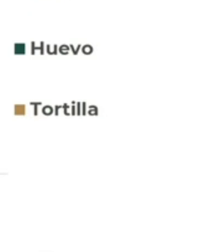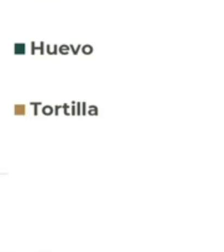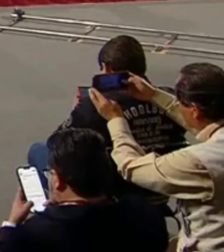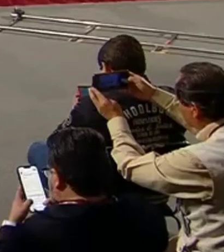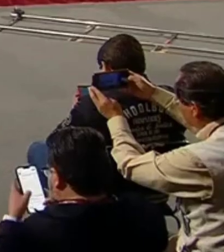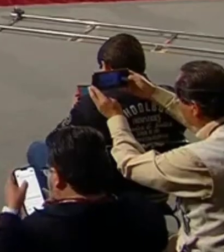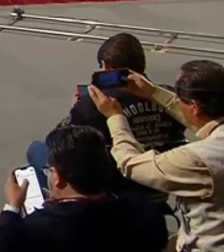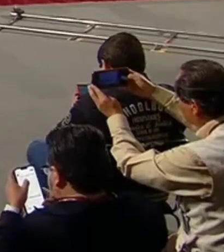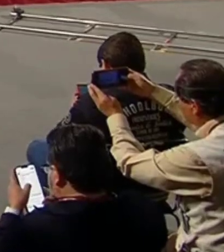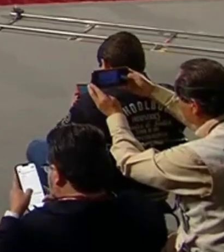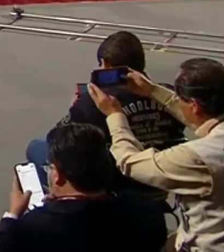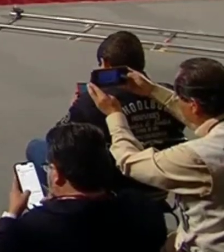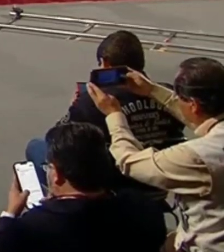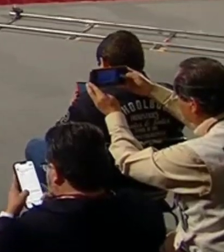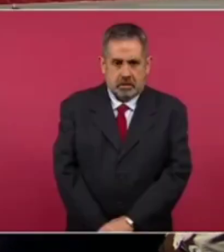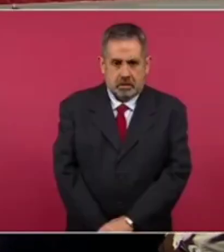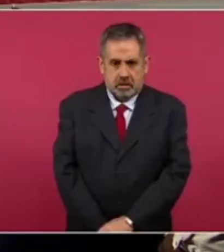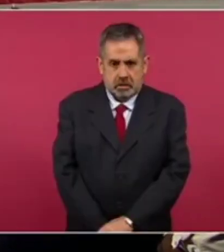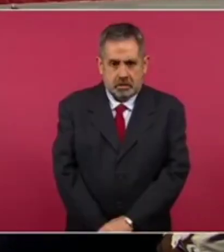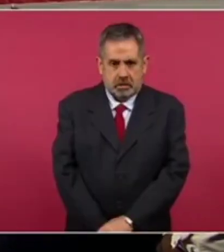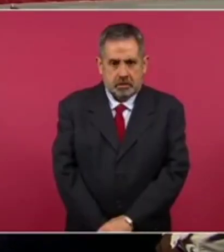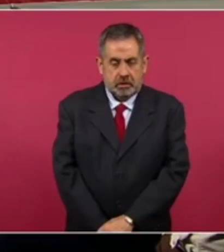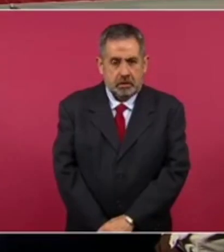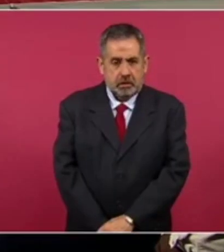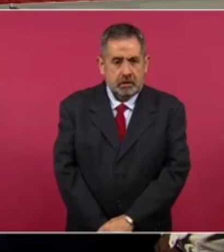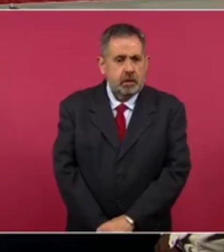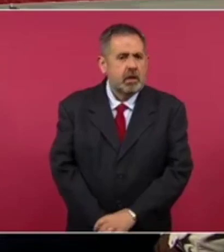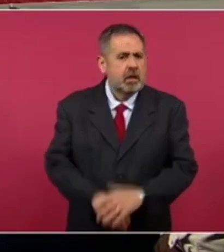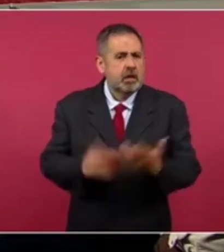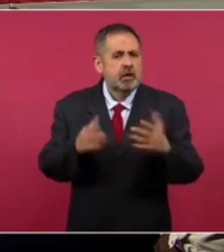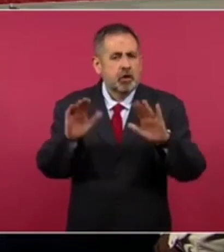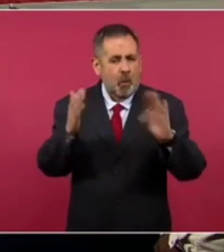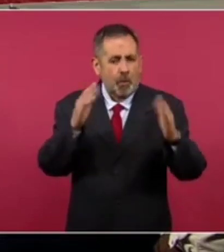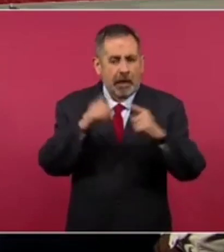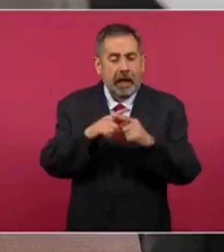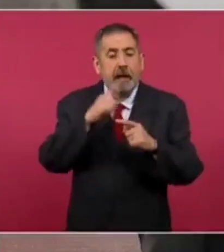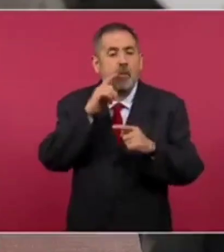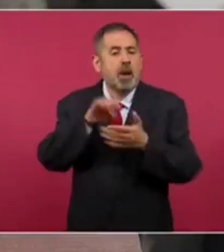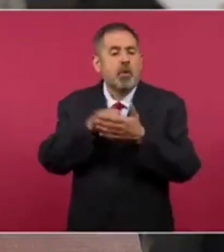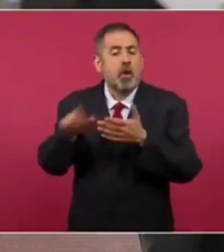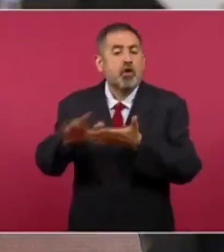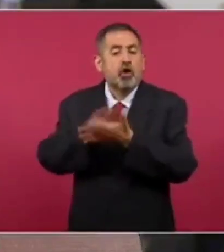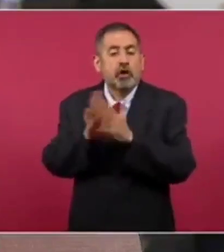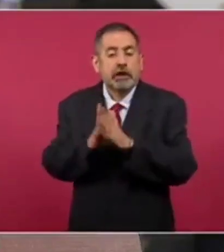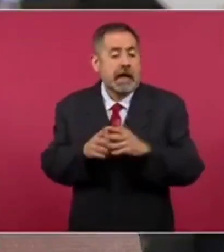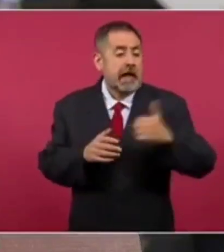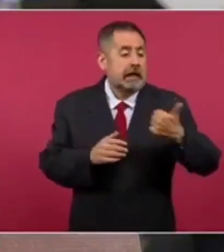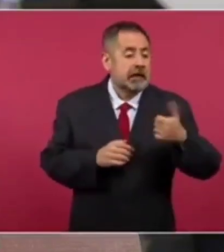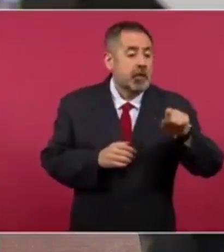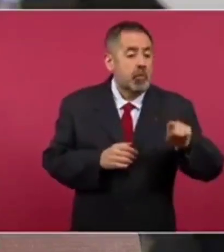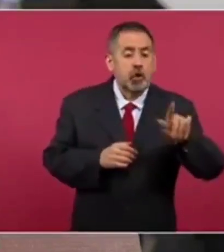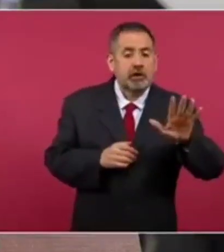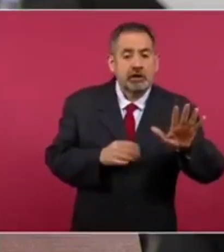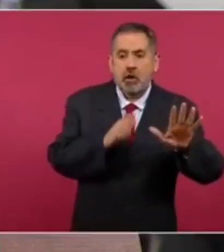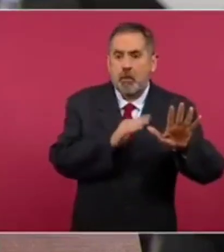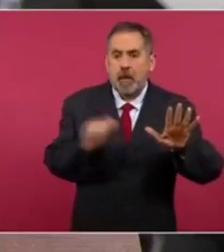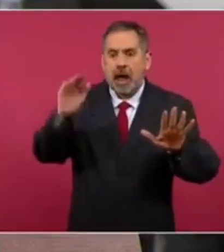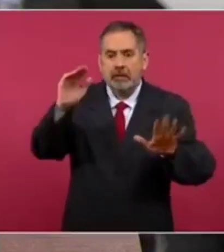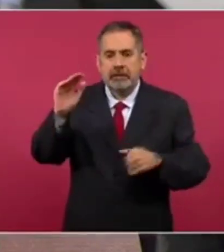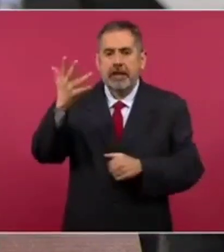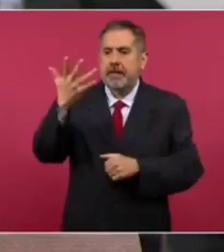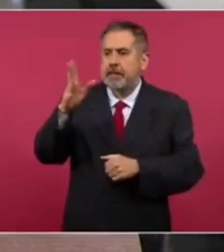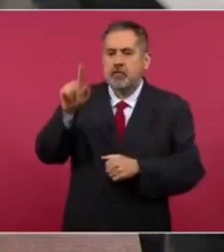3.2 a 4.6 y en el caso de la tortilla, de 6.5 a 10